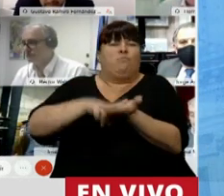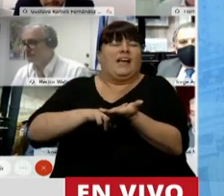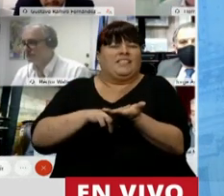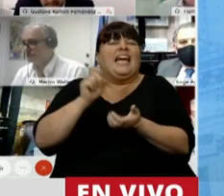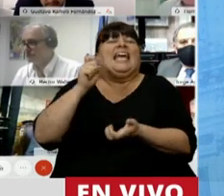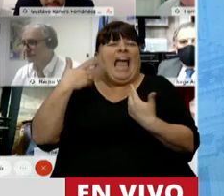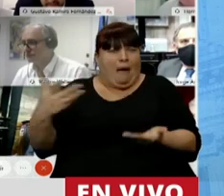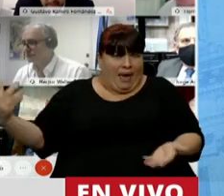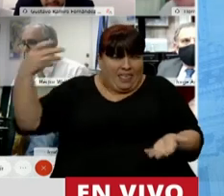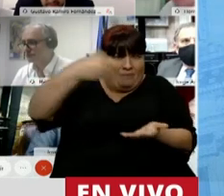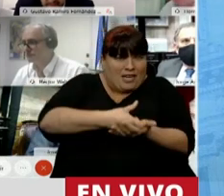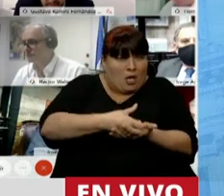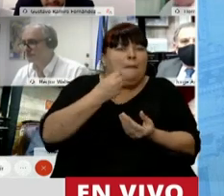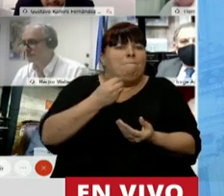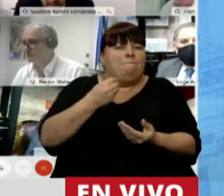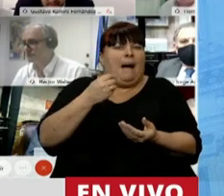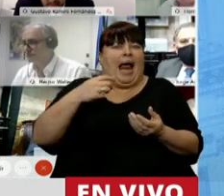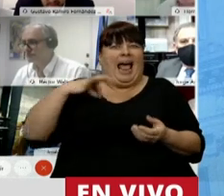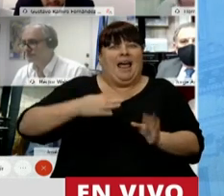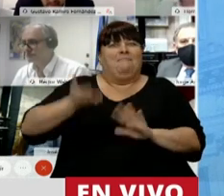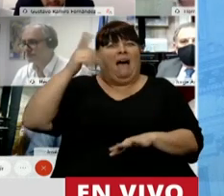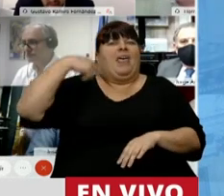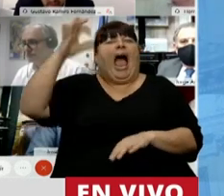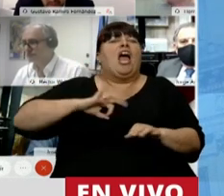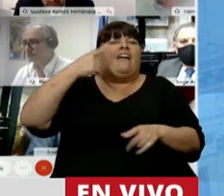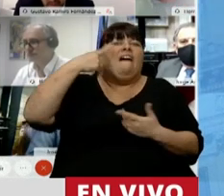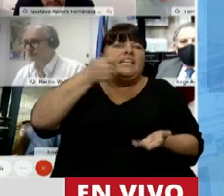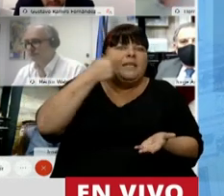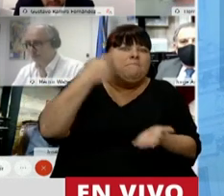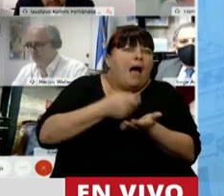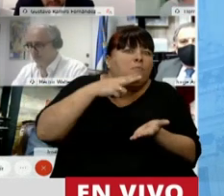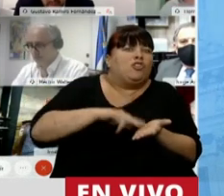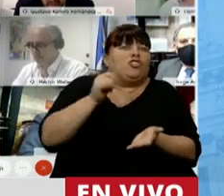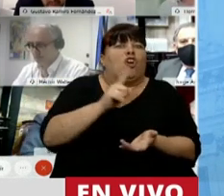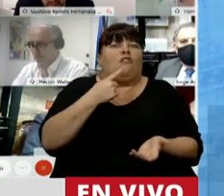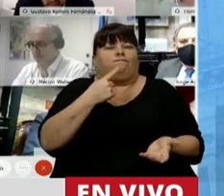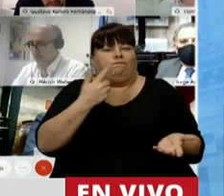¿Quién va a venir a poner la inversión para aumentar su patrimonio el año que viene y ver si tiene que pagar este impuesto?